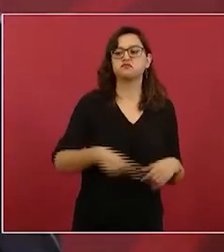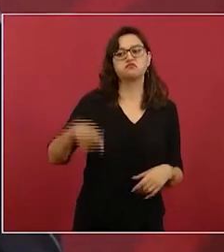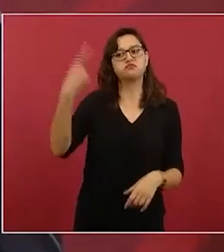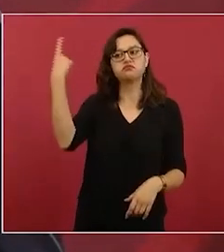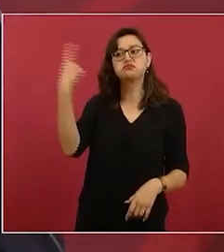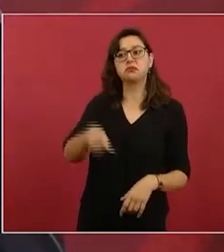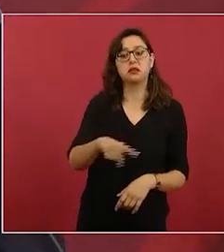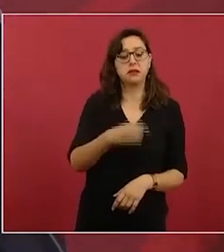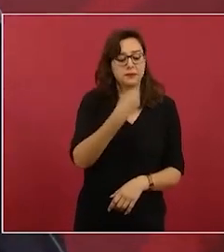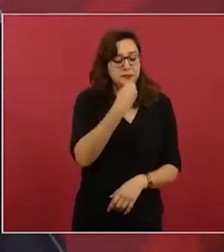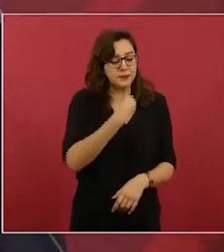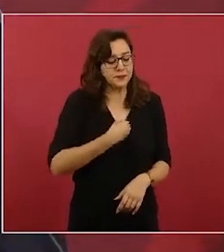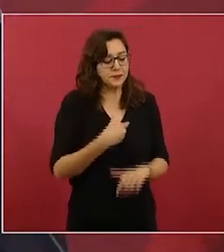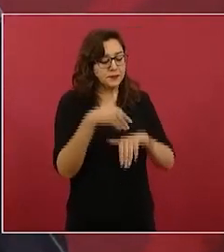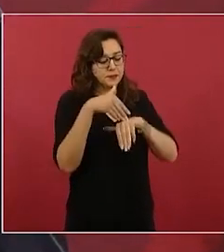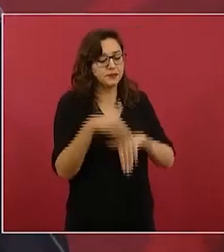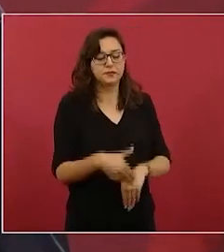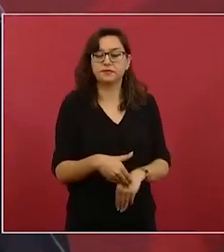patria